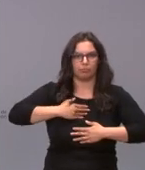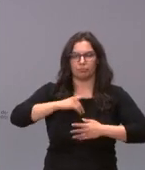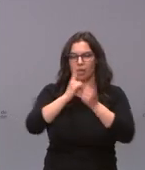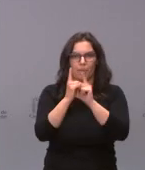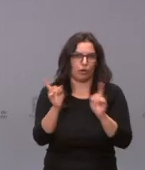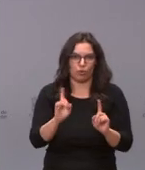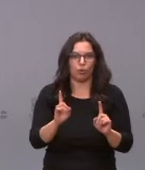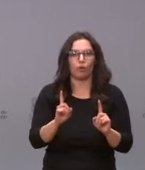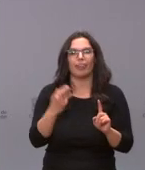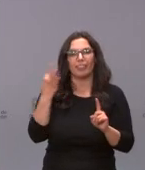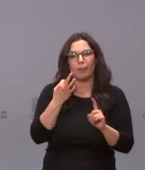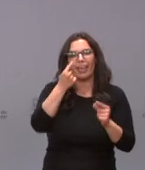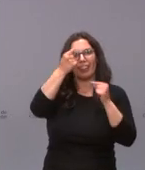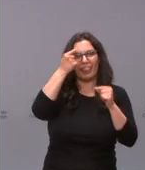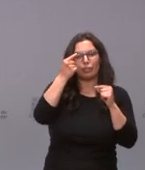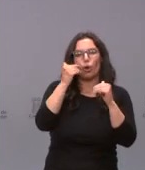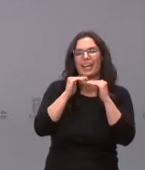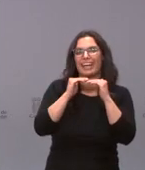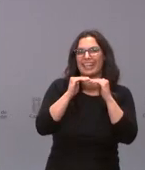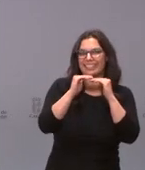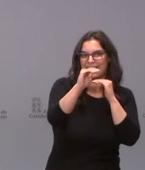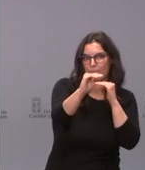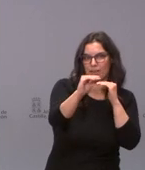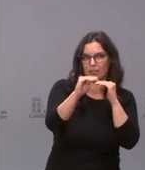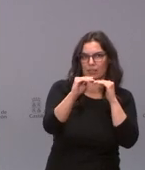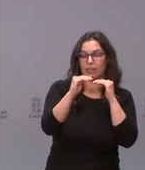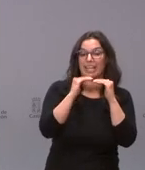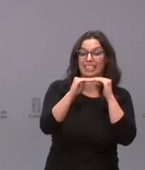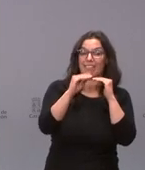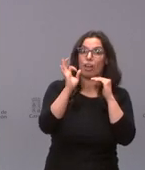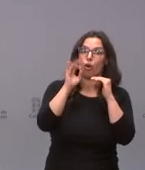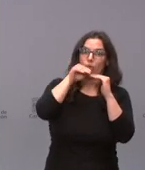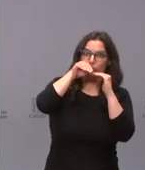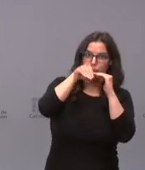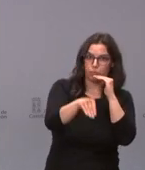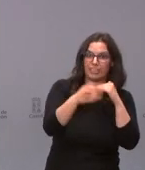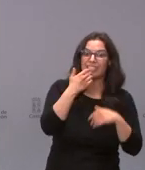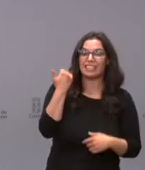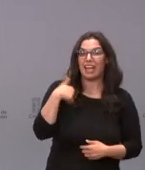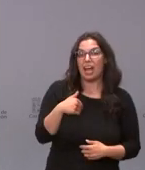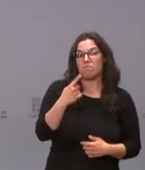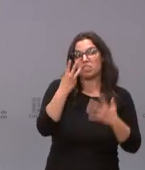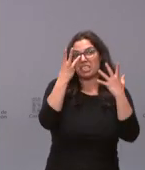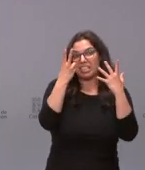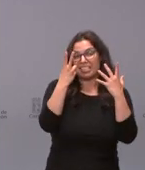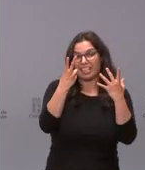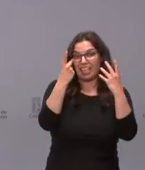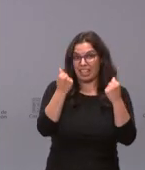tendencia sea descendente esto es de lo que va a depender si llevamos más de siete días al menos por debajo